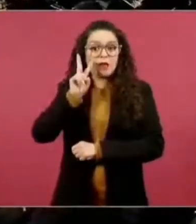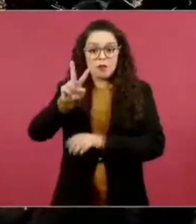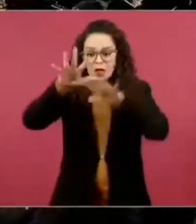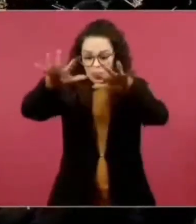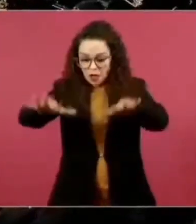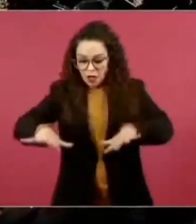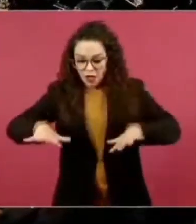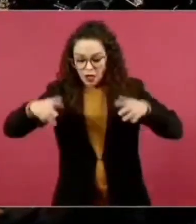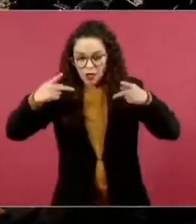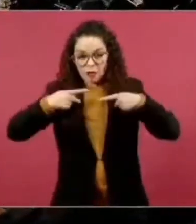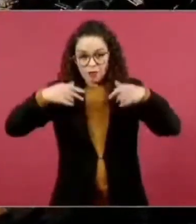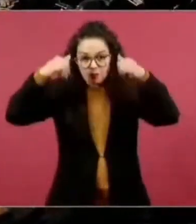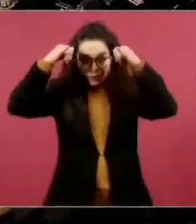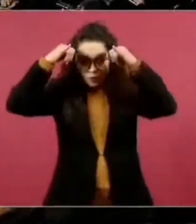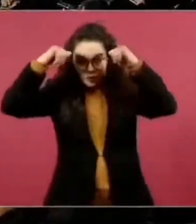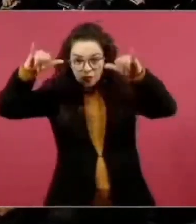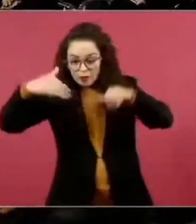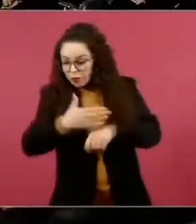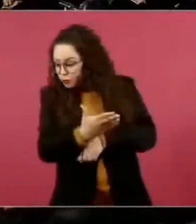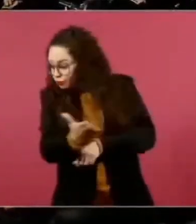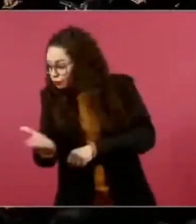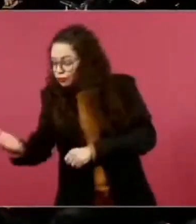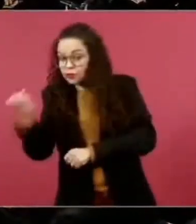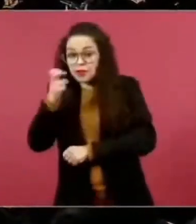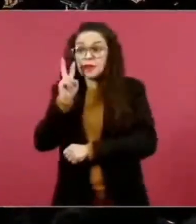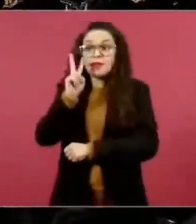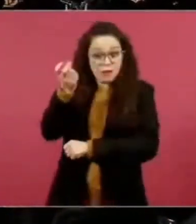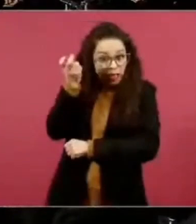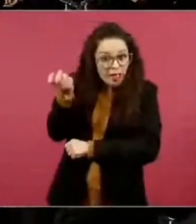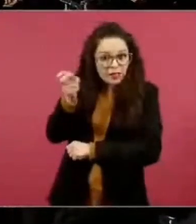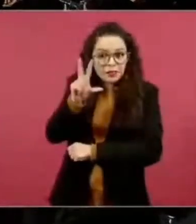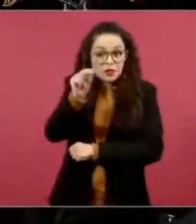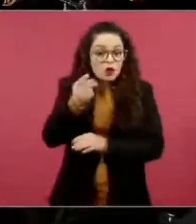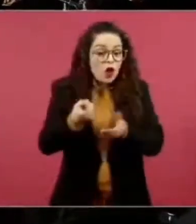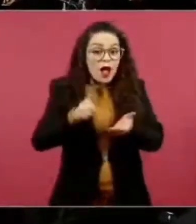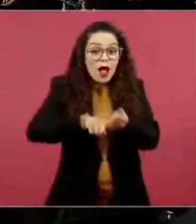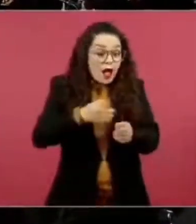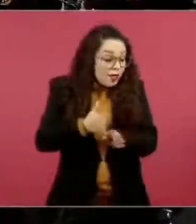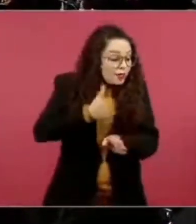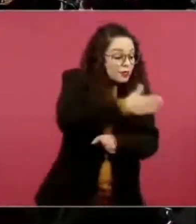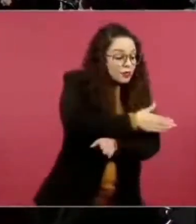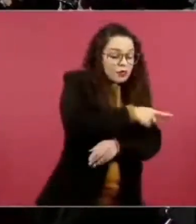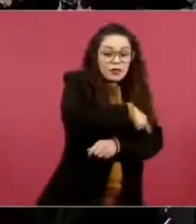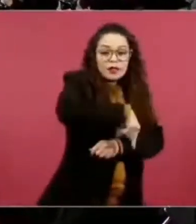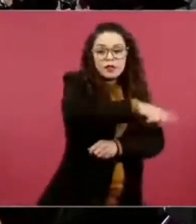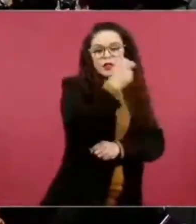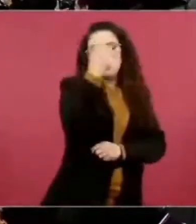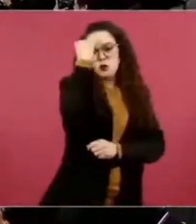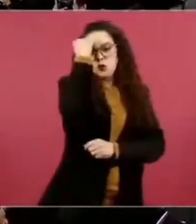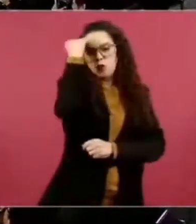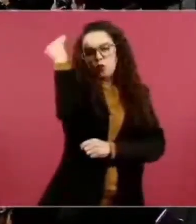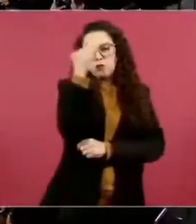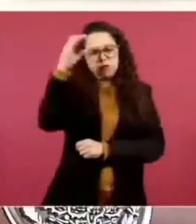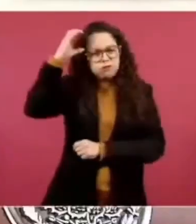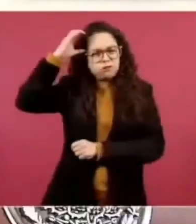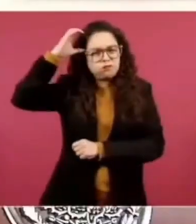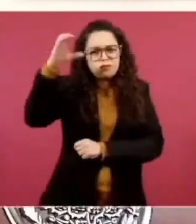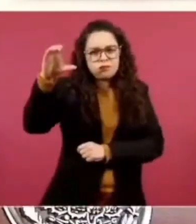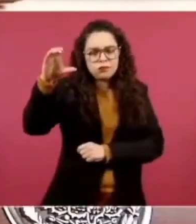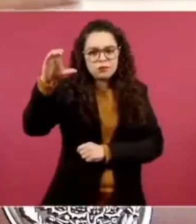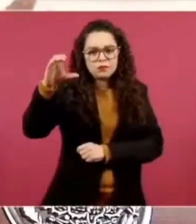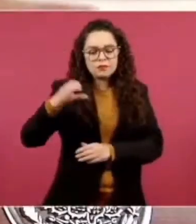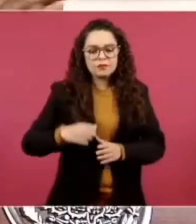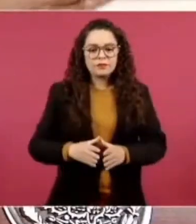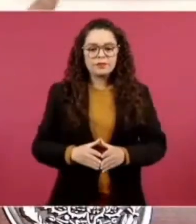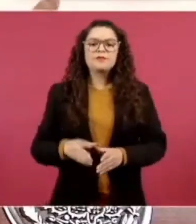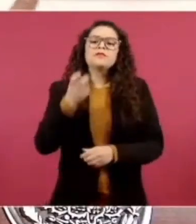taromaquia, lo que hay detrás es terrible, señor presidente. Por eso. Y ellos van a poder también